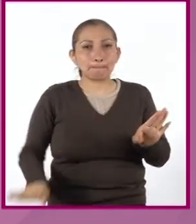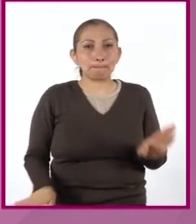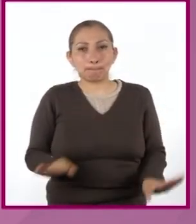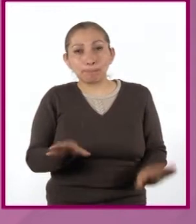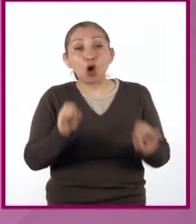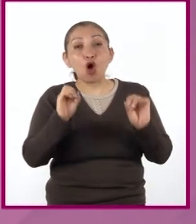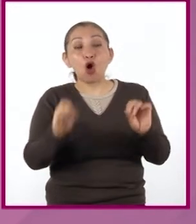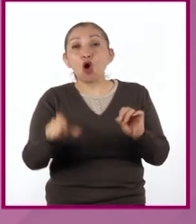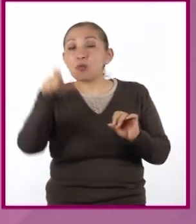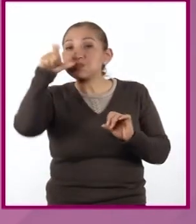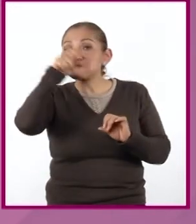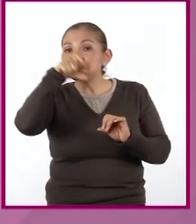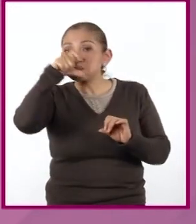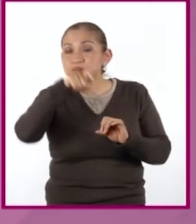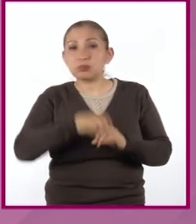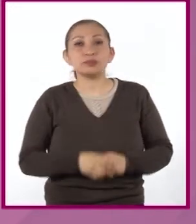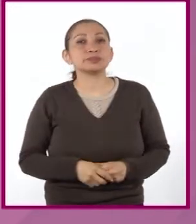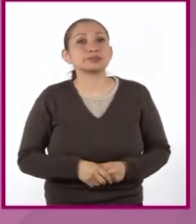o el oro.